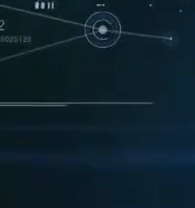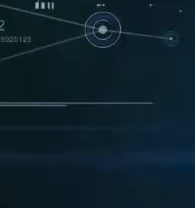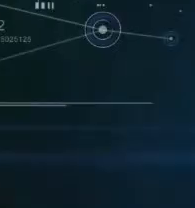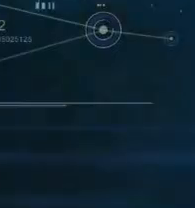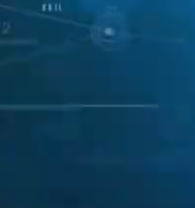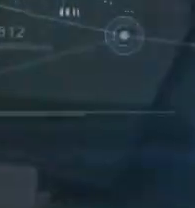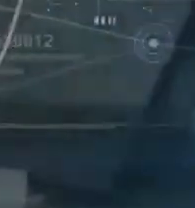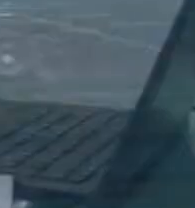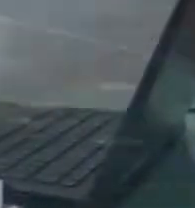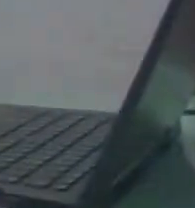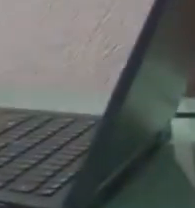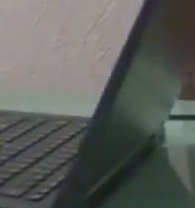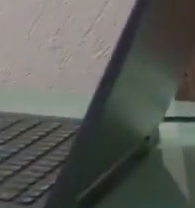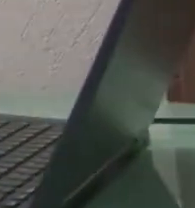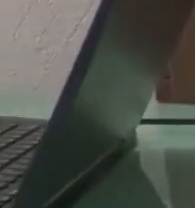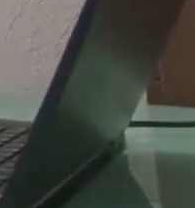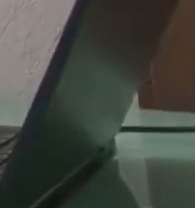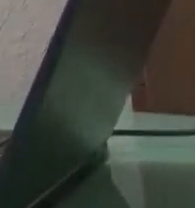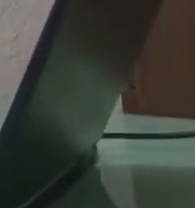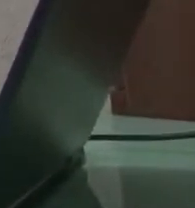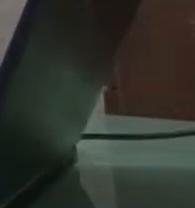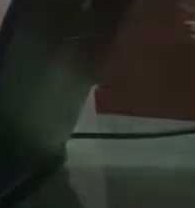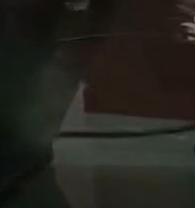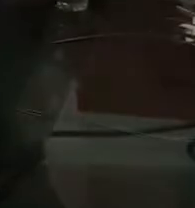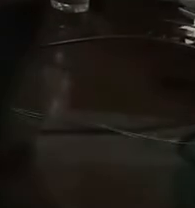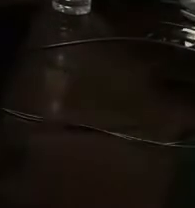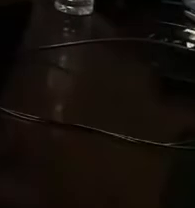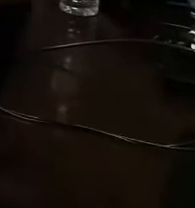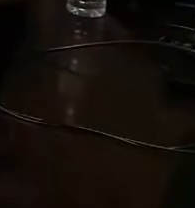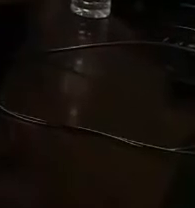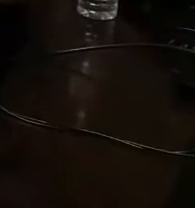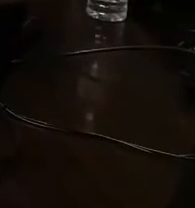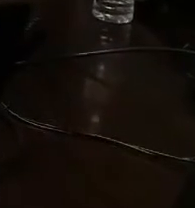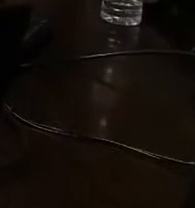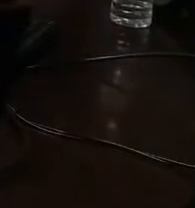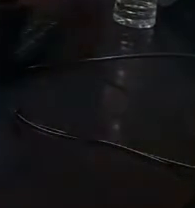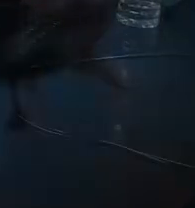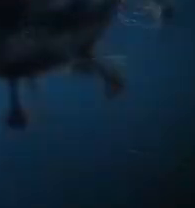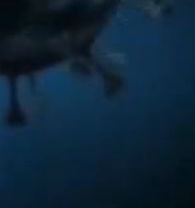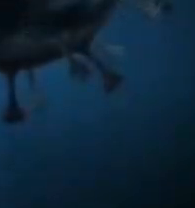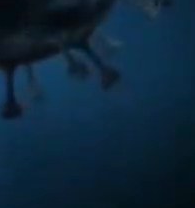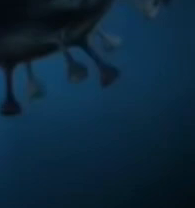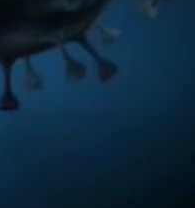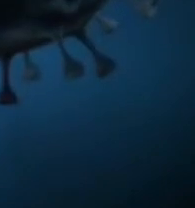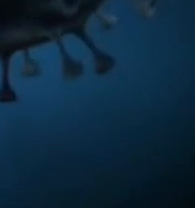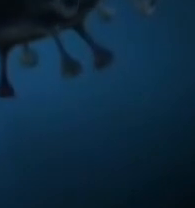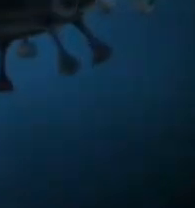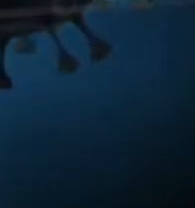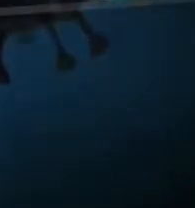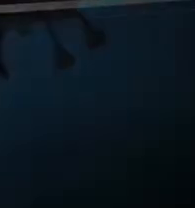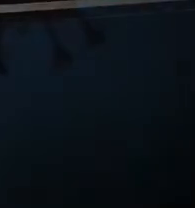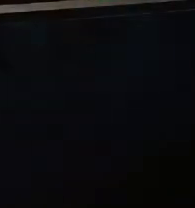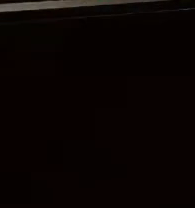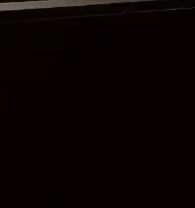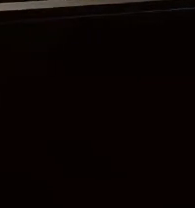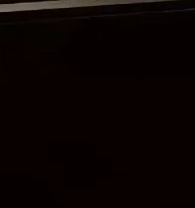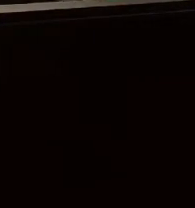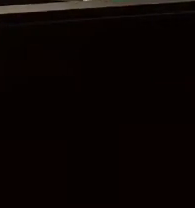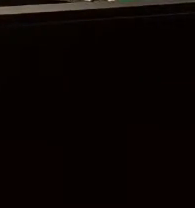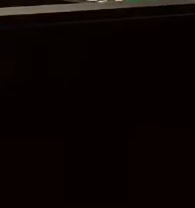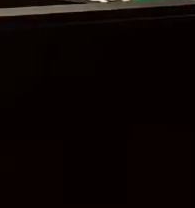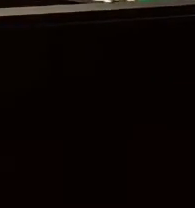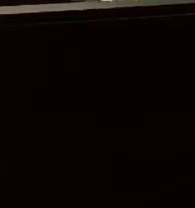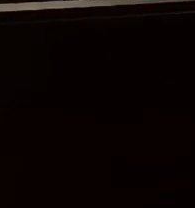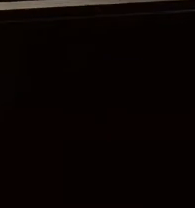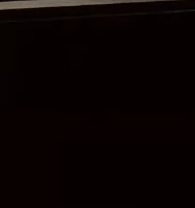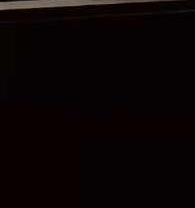En el Poder Judicial de Nuevo León, el distanciamiento social y el trabajo remoto a causa de la pandemia por COVID-19 no impiden garantizar la